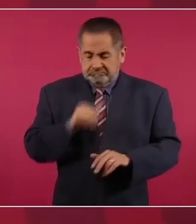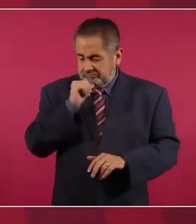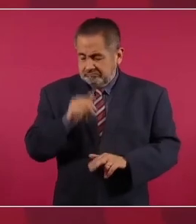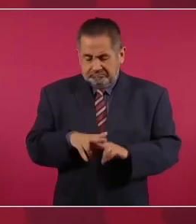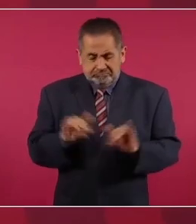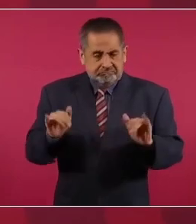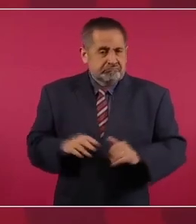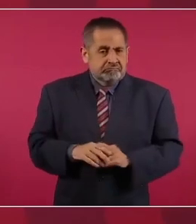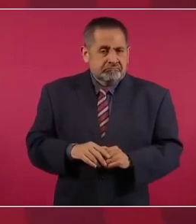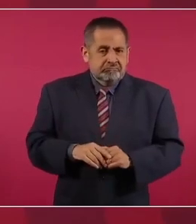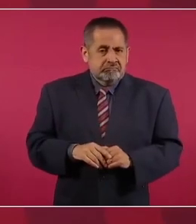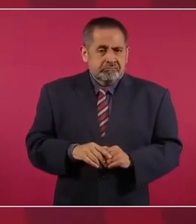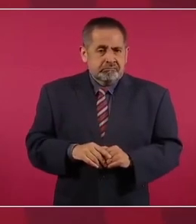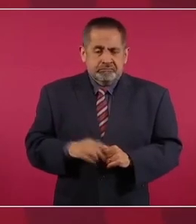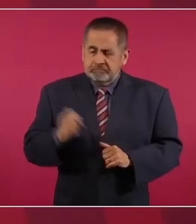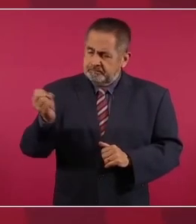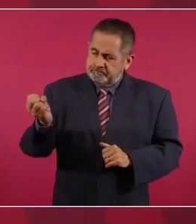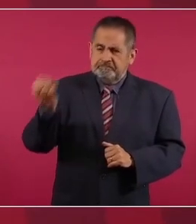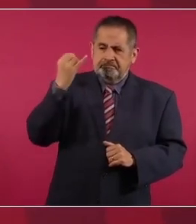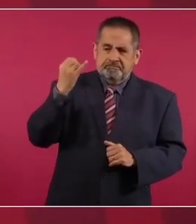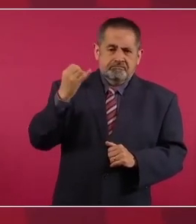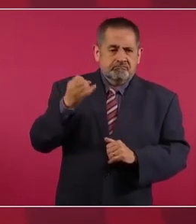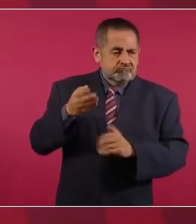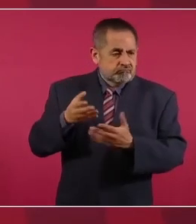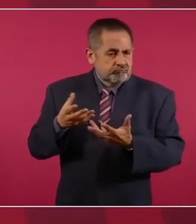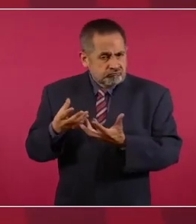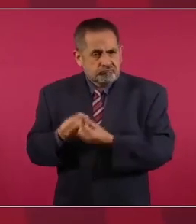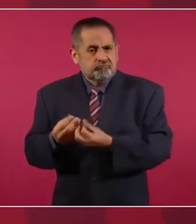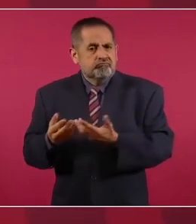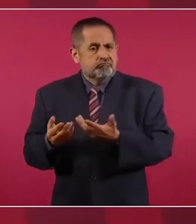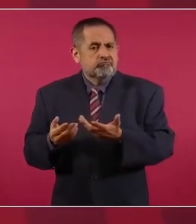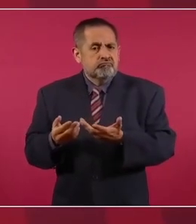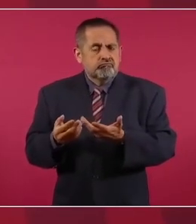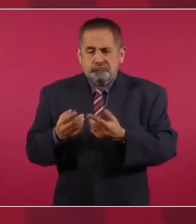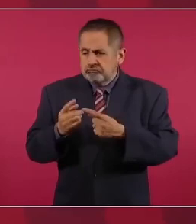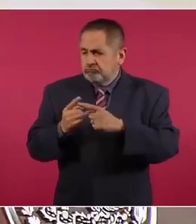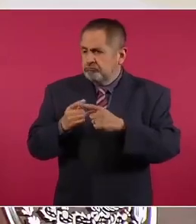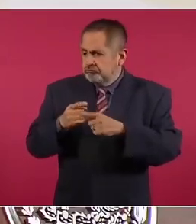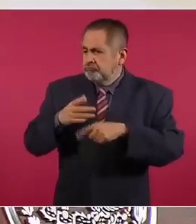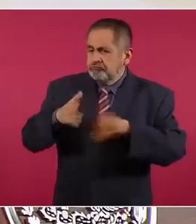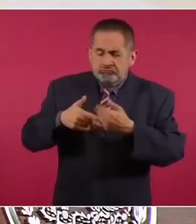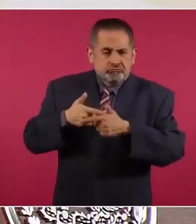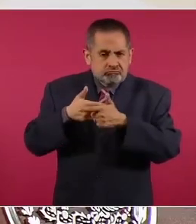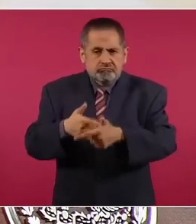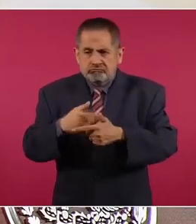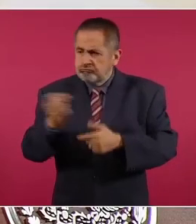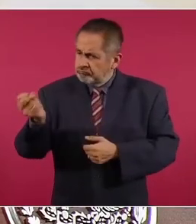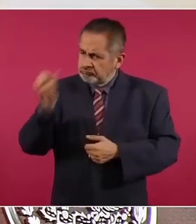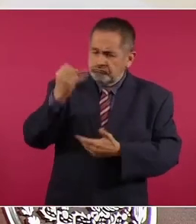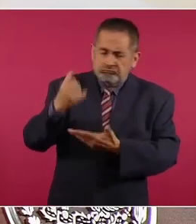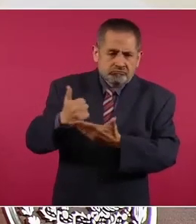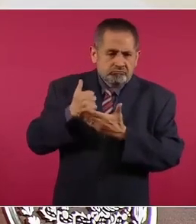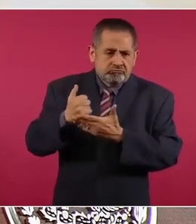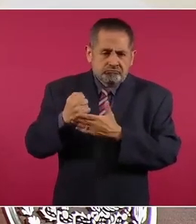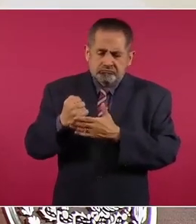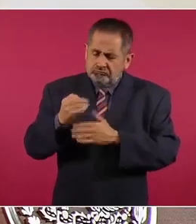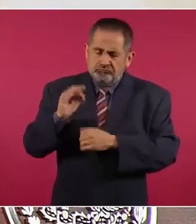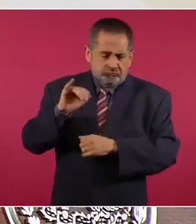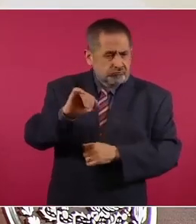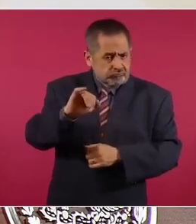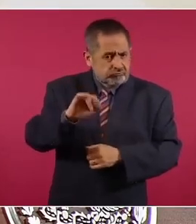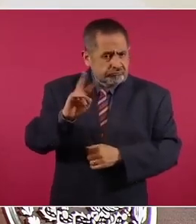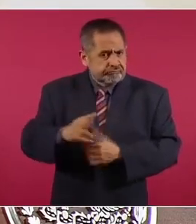contrario al propósito de